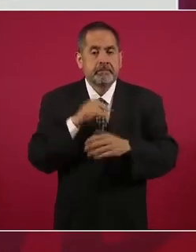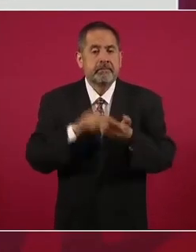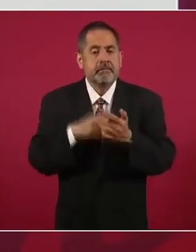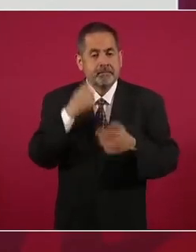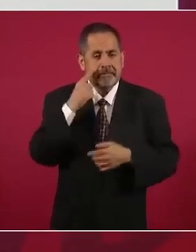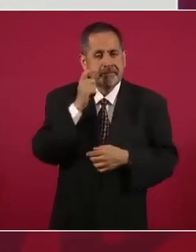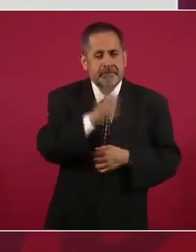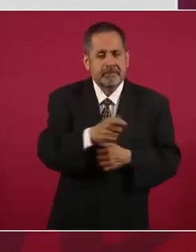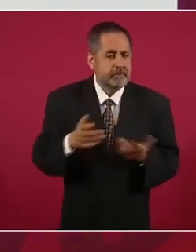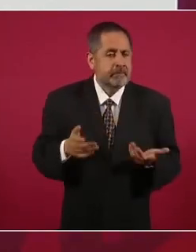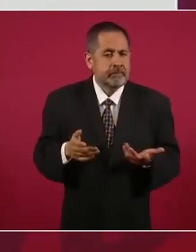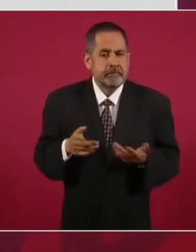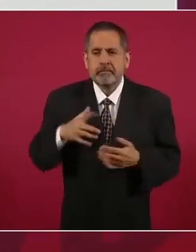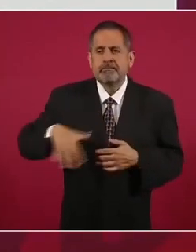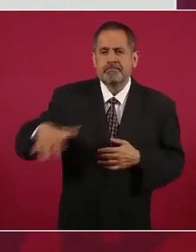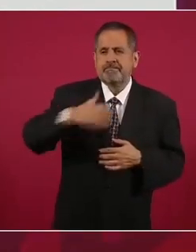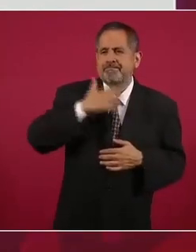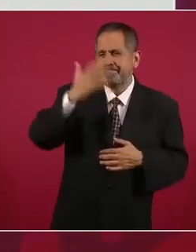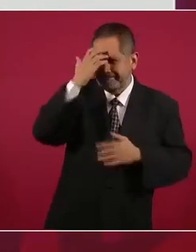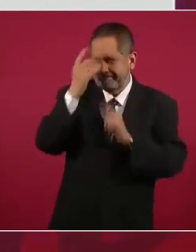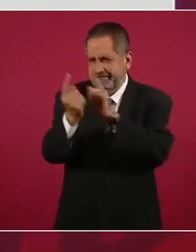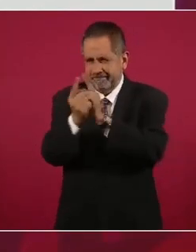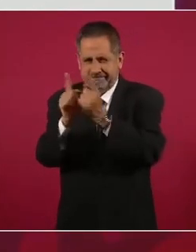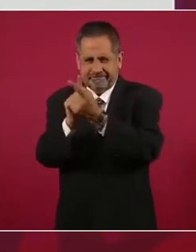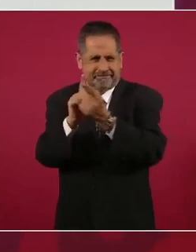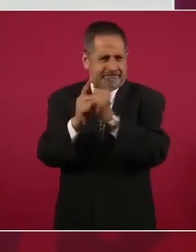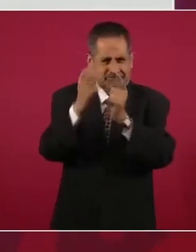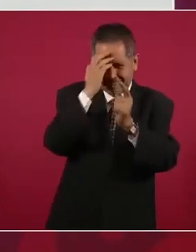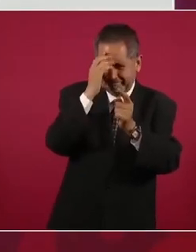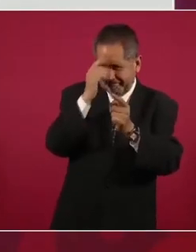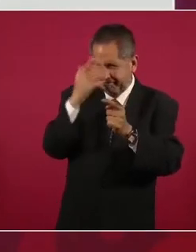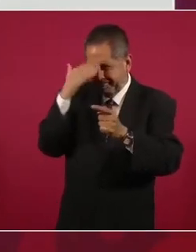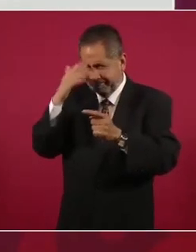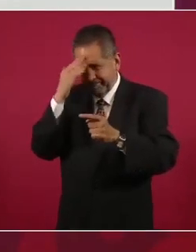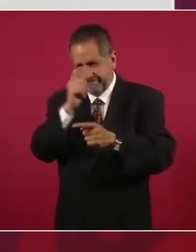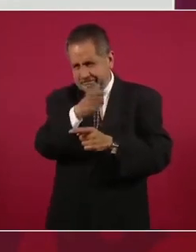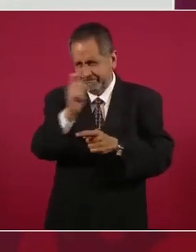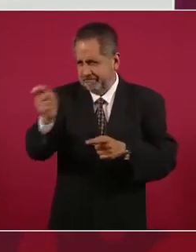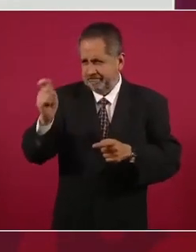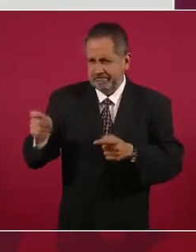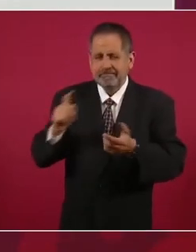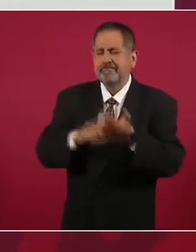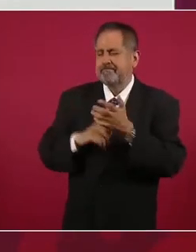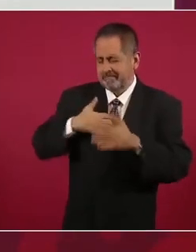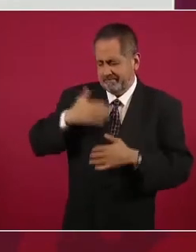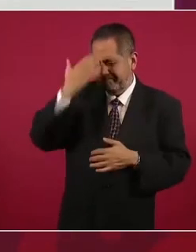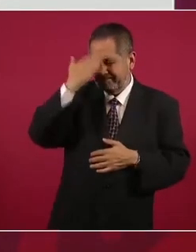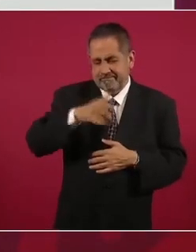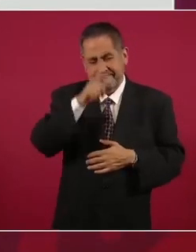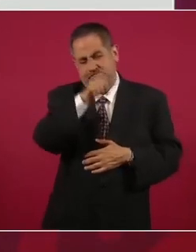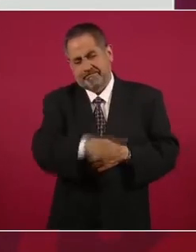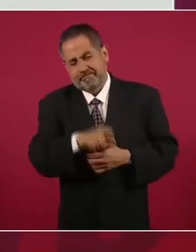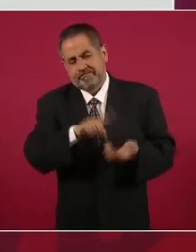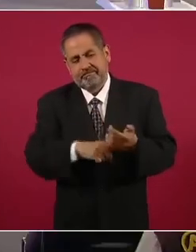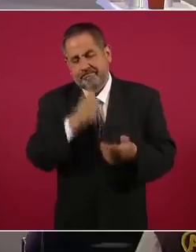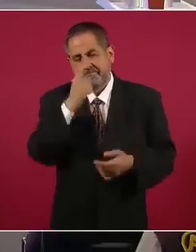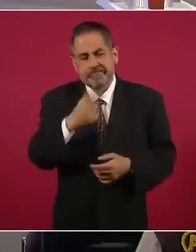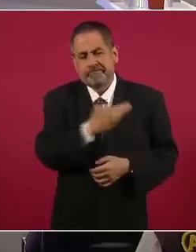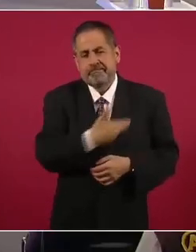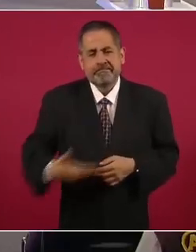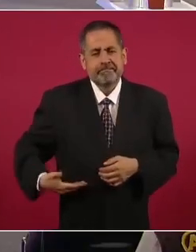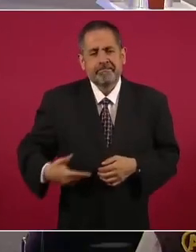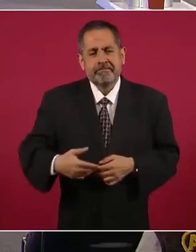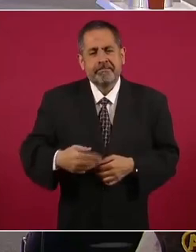banquetas son muy angostas y entonces saben muy bien qué hace el presidente municipal o la